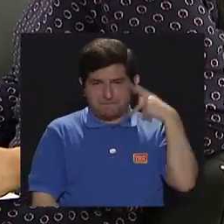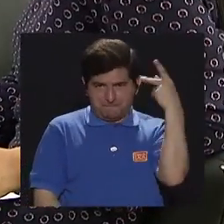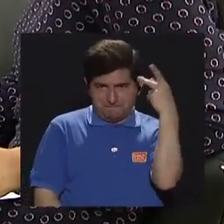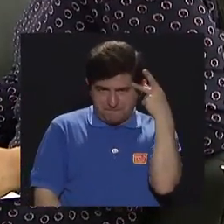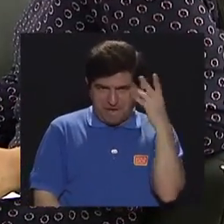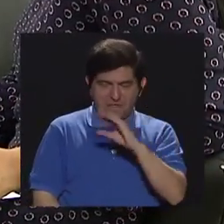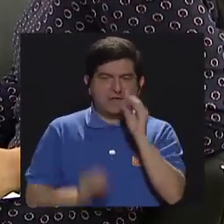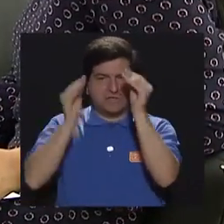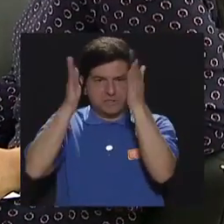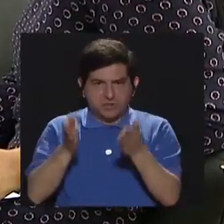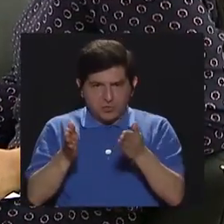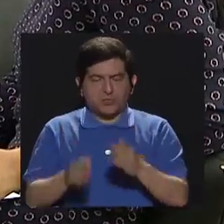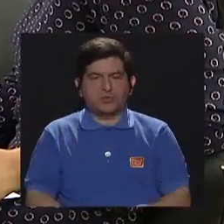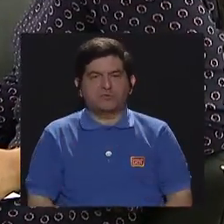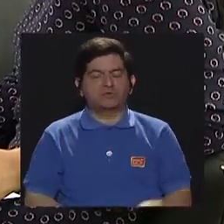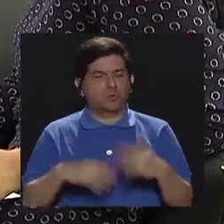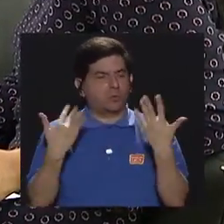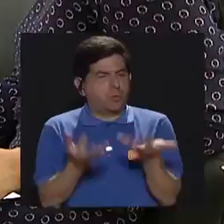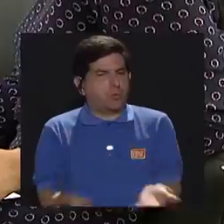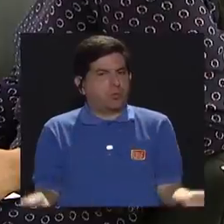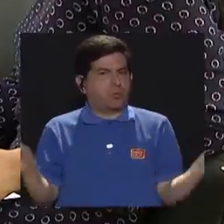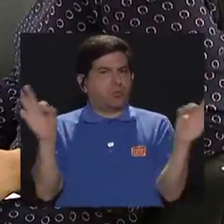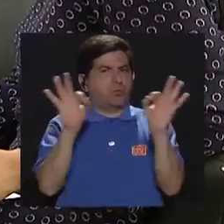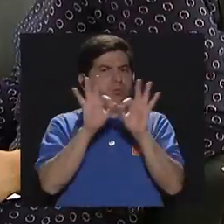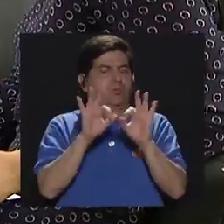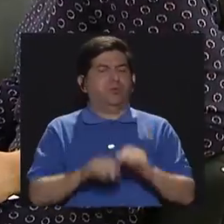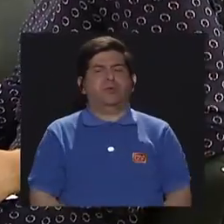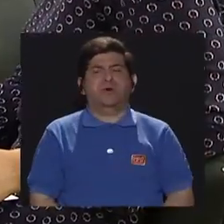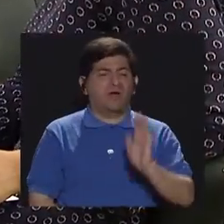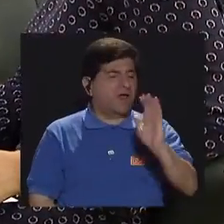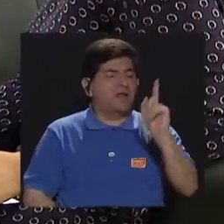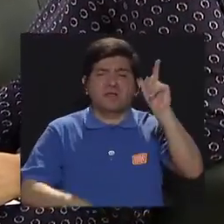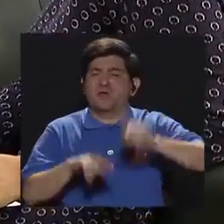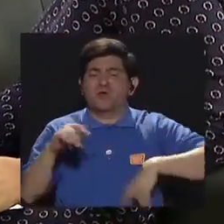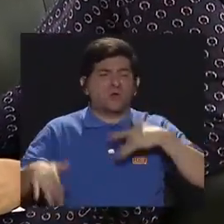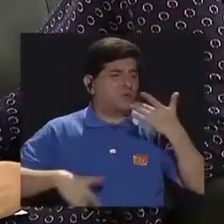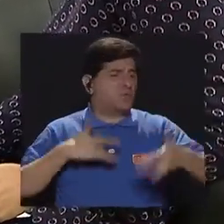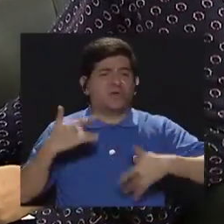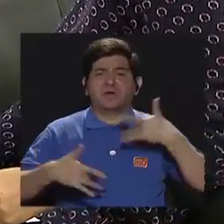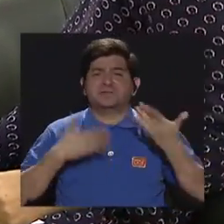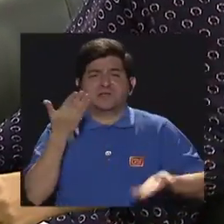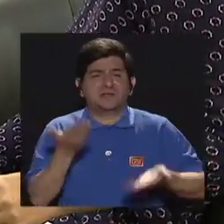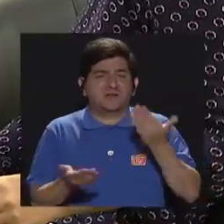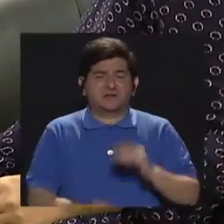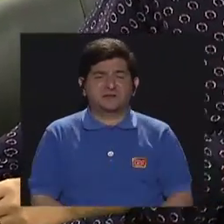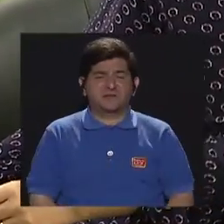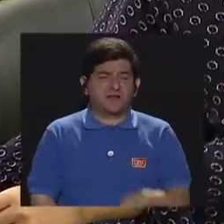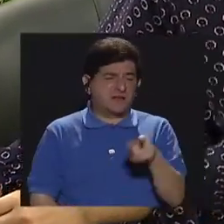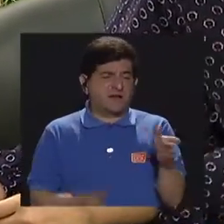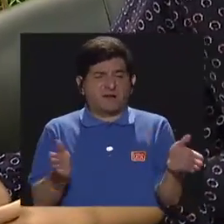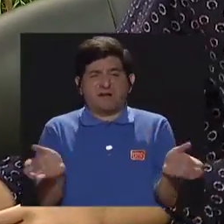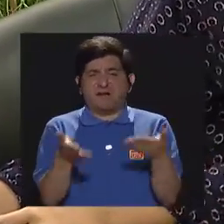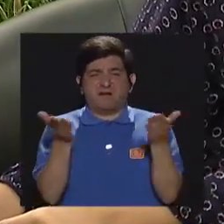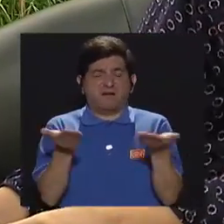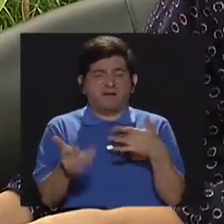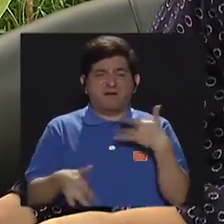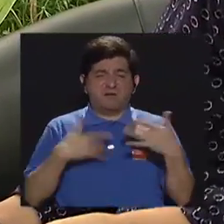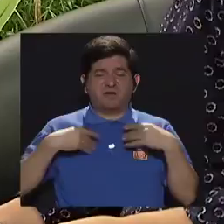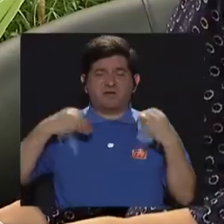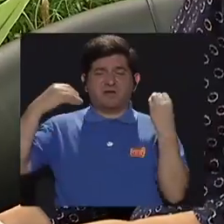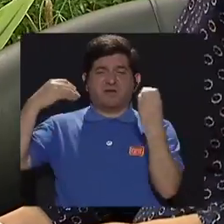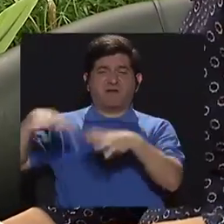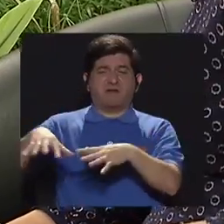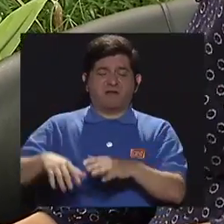familia con el docente es sumamente importante. El niño no puede sentirse también, está desmotivado muchas veces también porque se siente